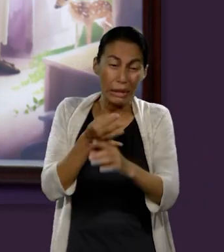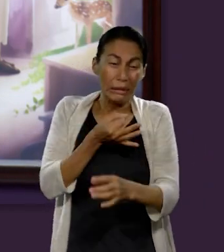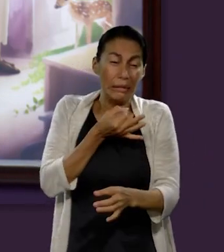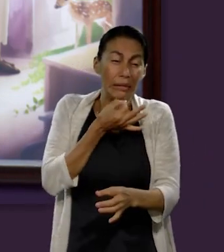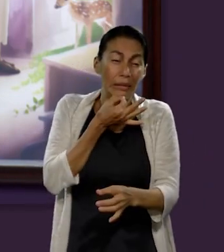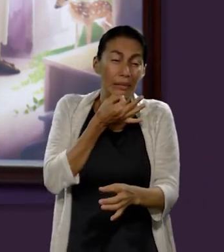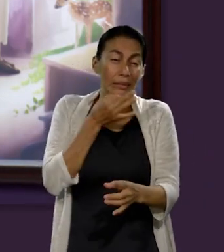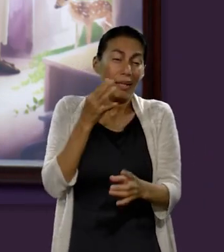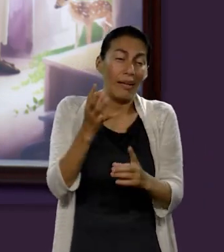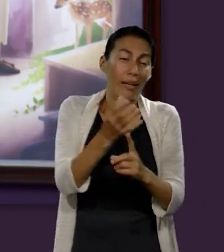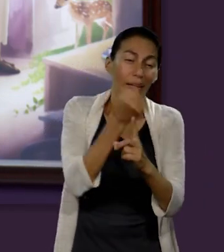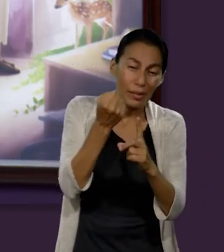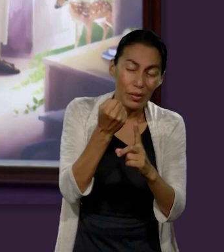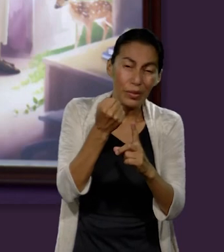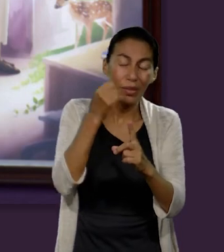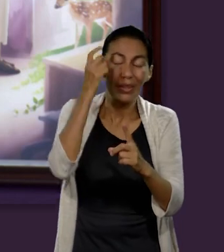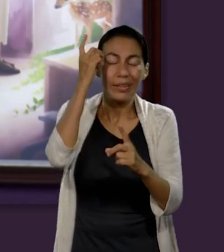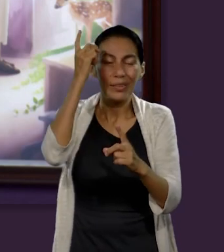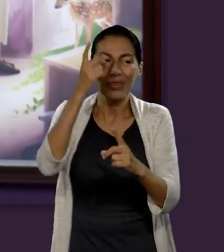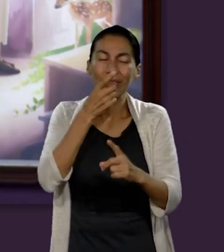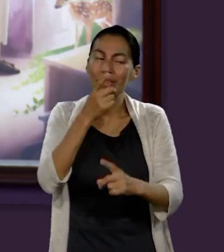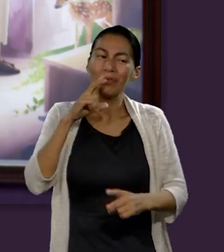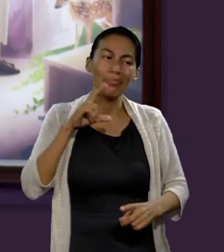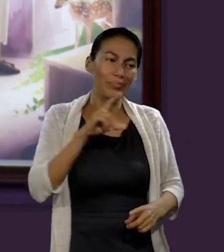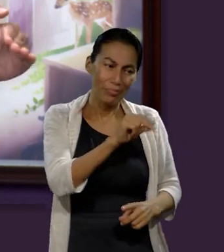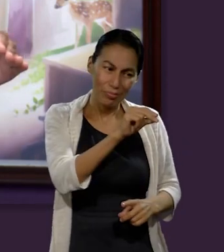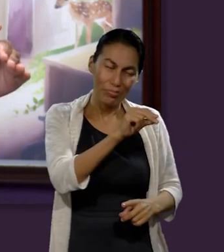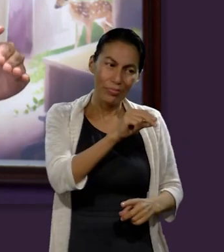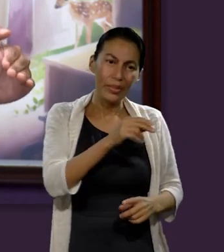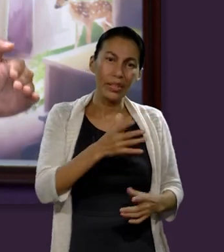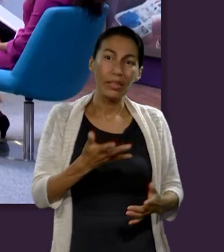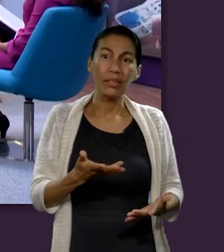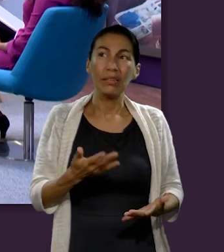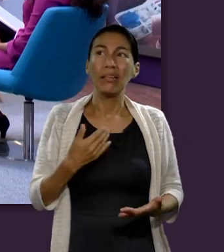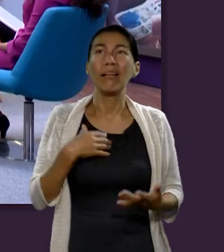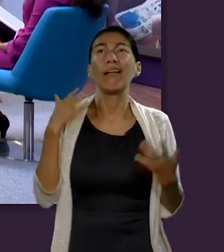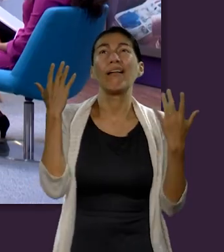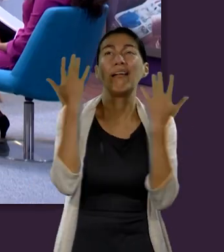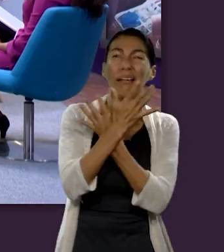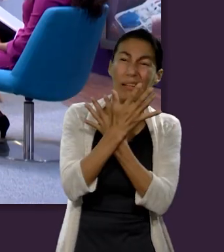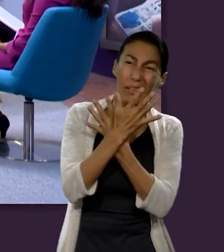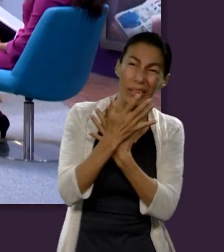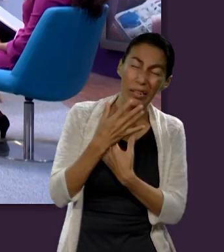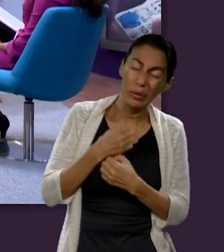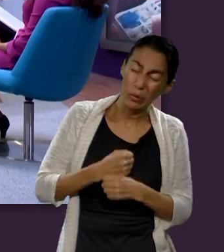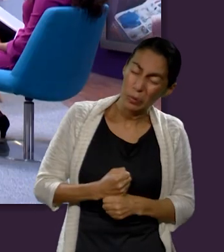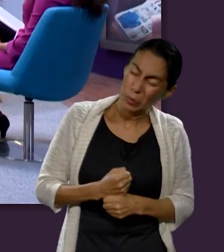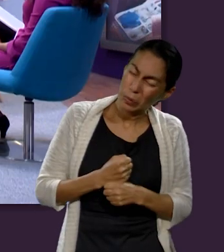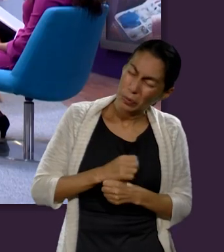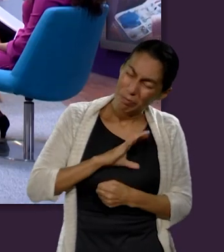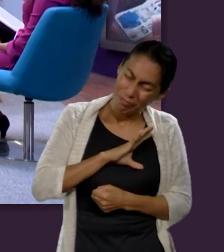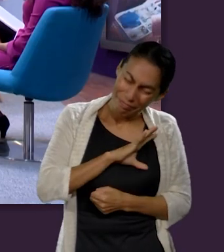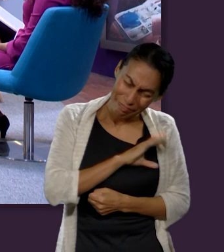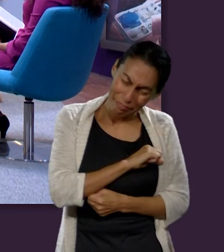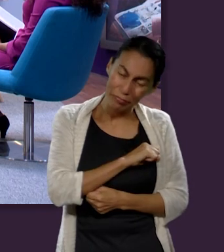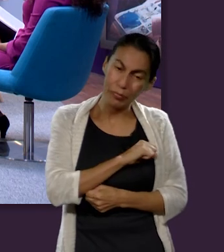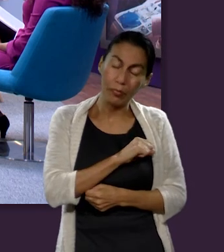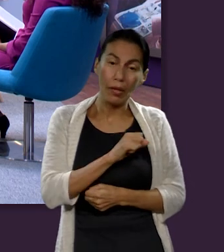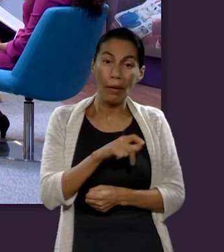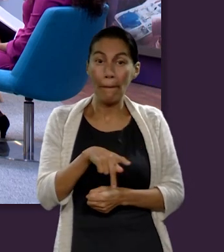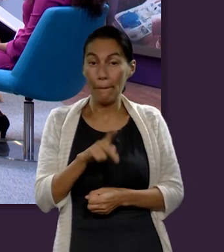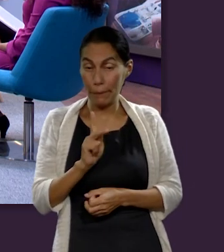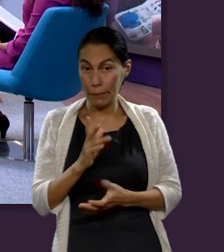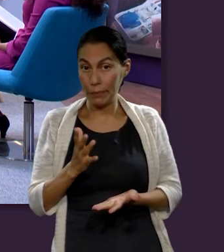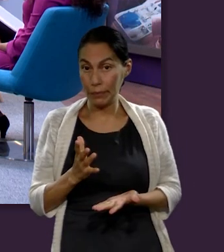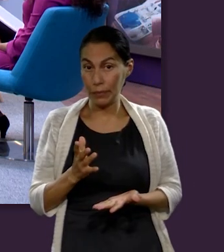y estoy a punto de lograrlo, pero Dios dice no lo vas a lograr, sería quizás un poco frustrante, ¿no? Pero